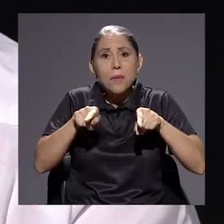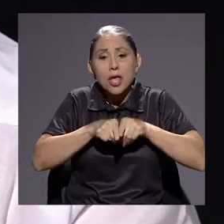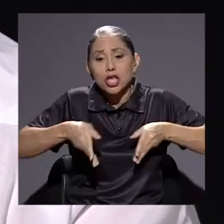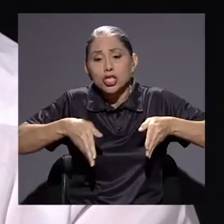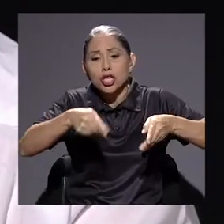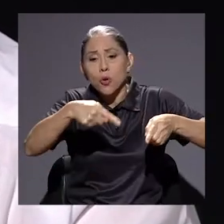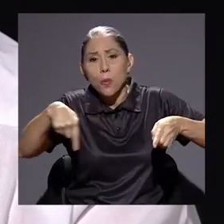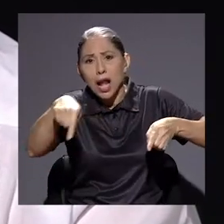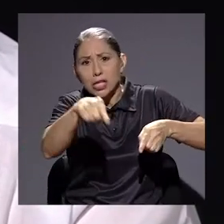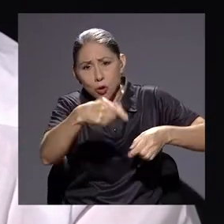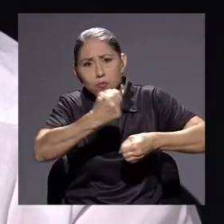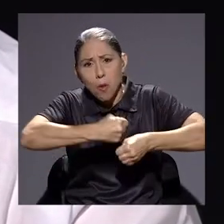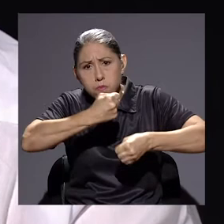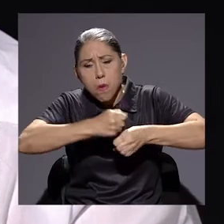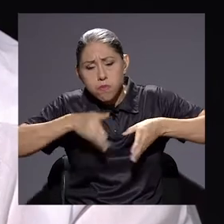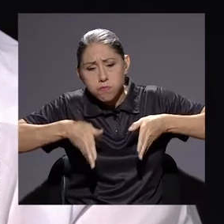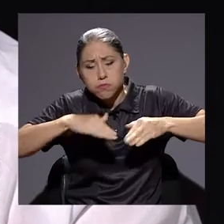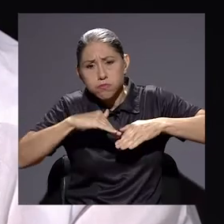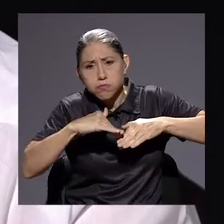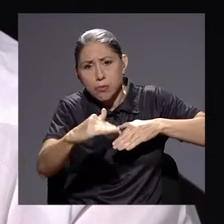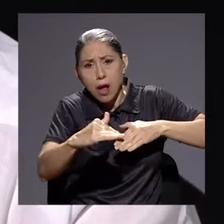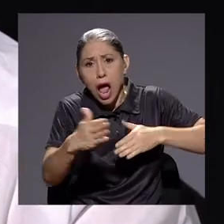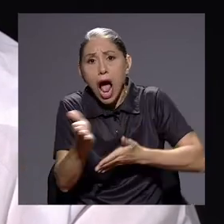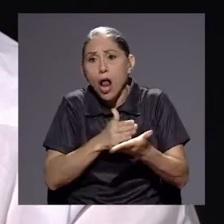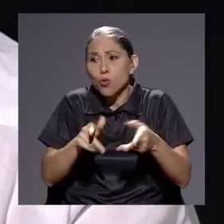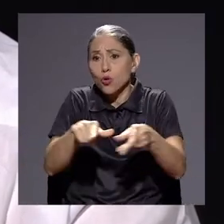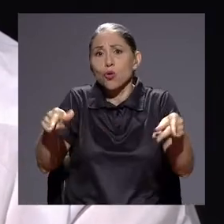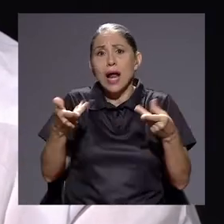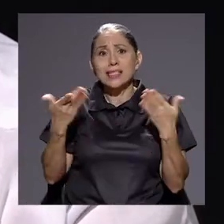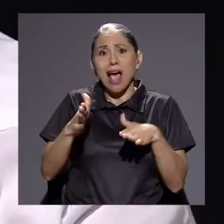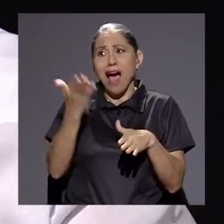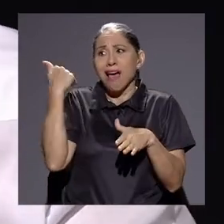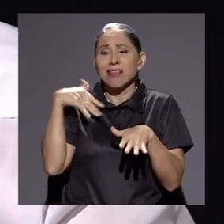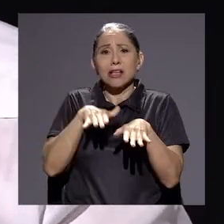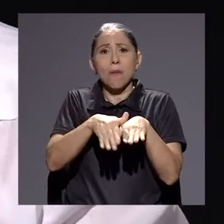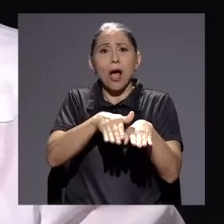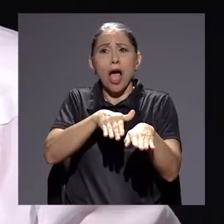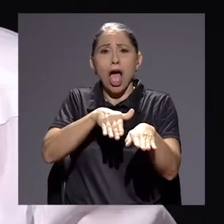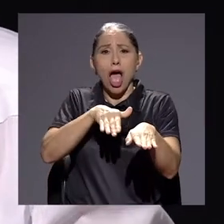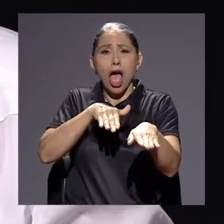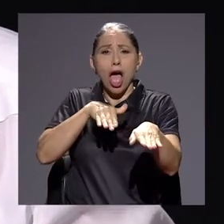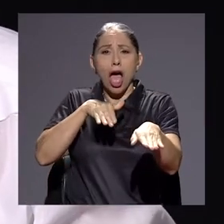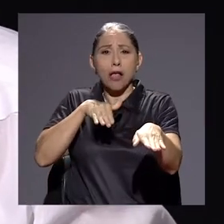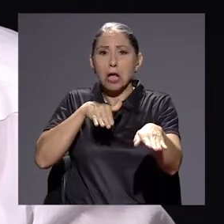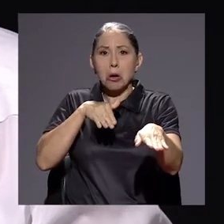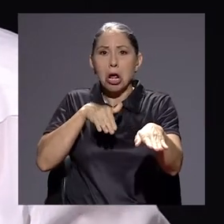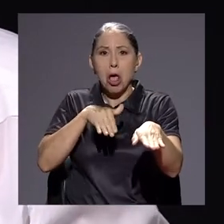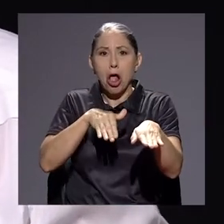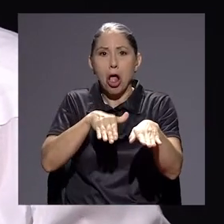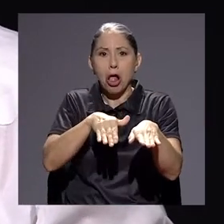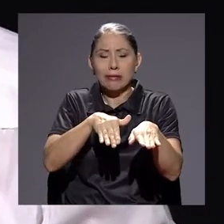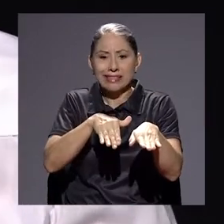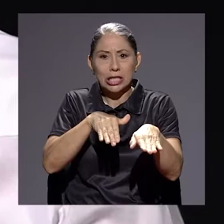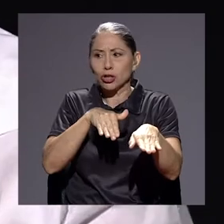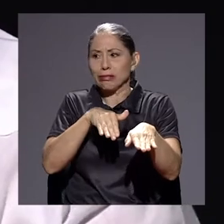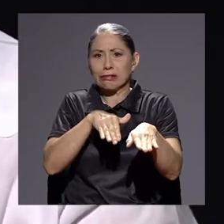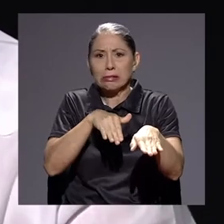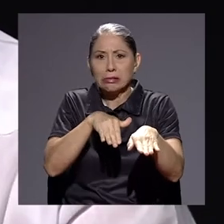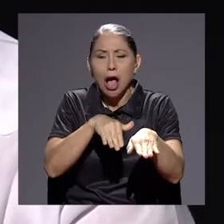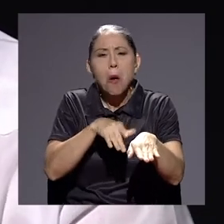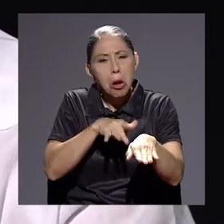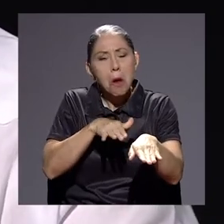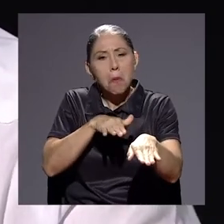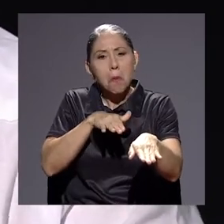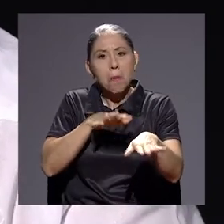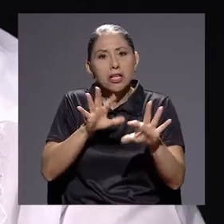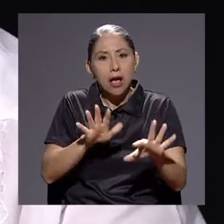circunvalación, que es muy importante. Ya en algunas partes no tenemos las presas de antes, ni teníamos que volver a ver, porque podríamos pegar con otro carro. Es menos